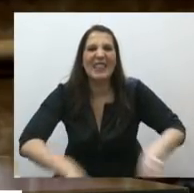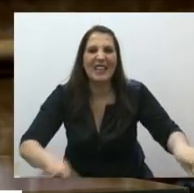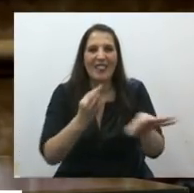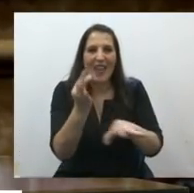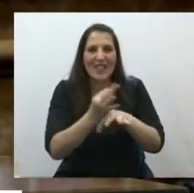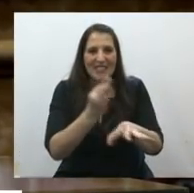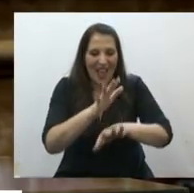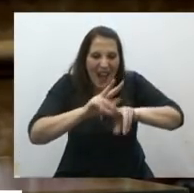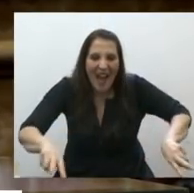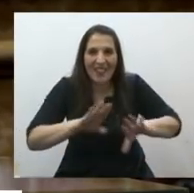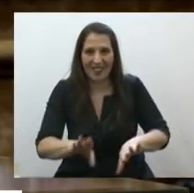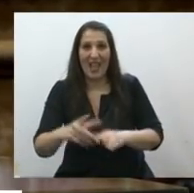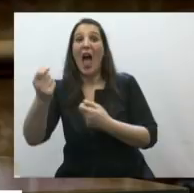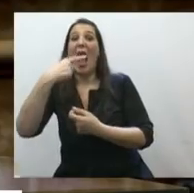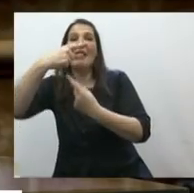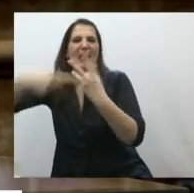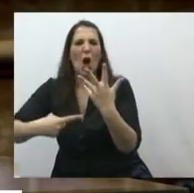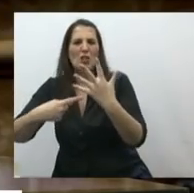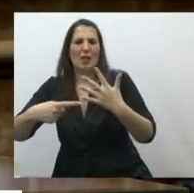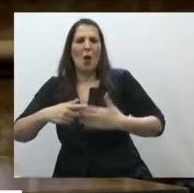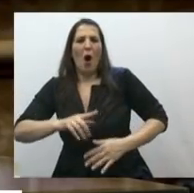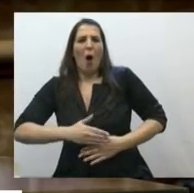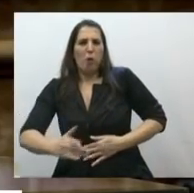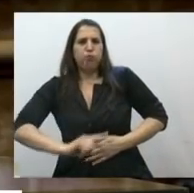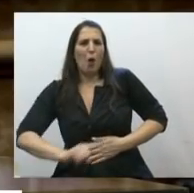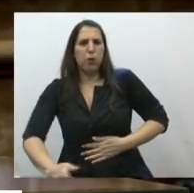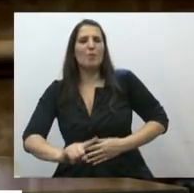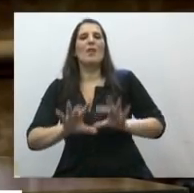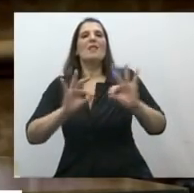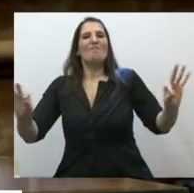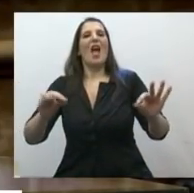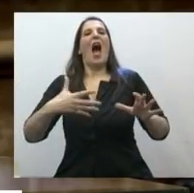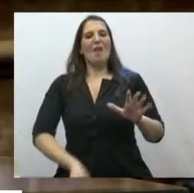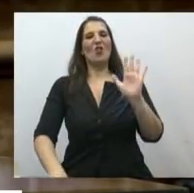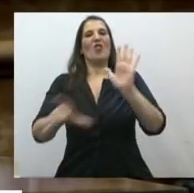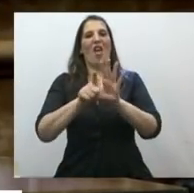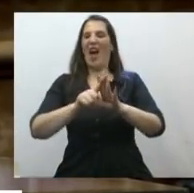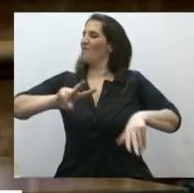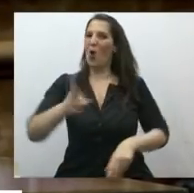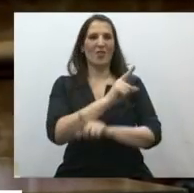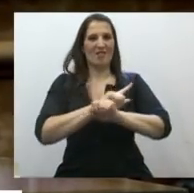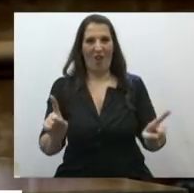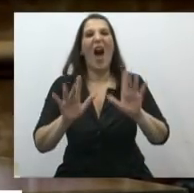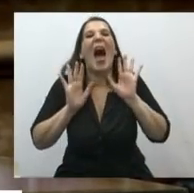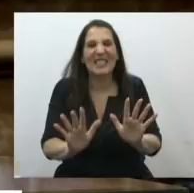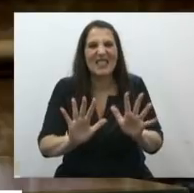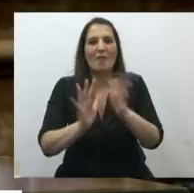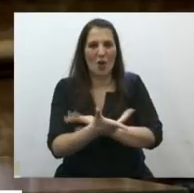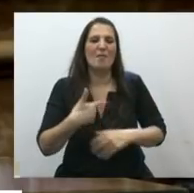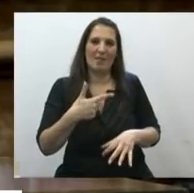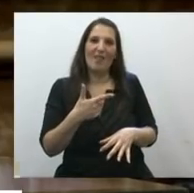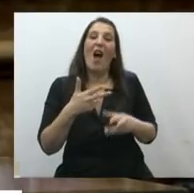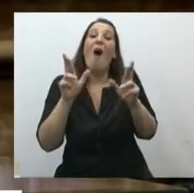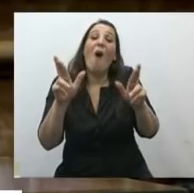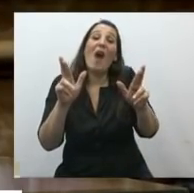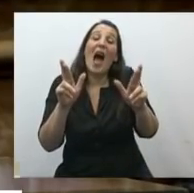Anticonceptivos a demanda para no abortar. Y aborto legal para no morir en esa secuencia lógica. Ojalá,